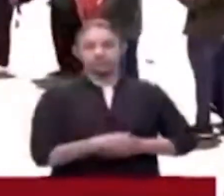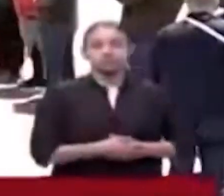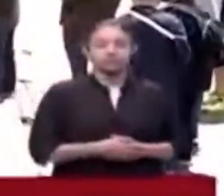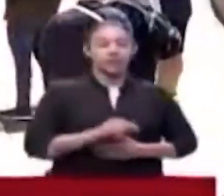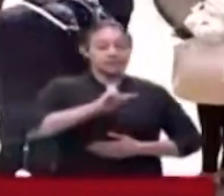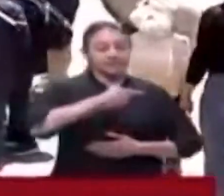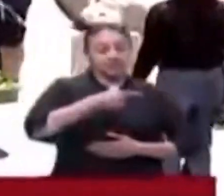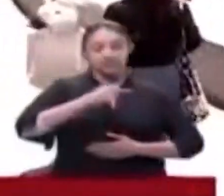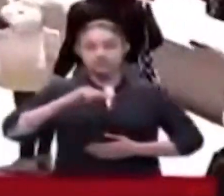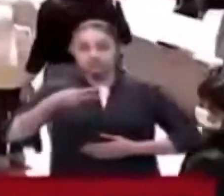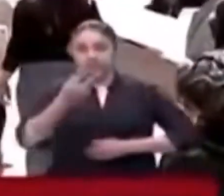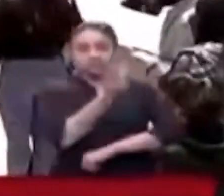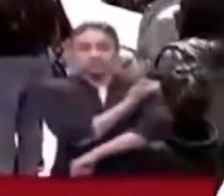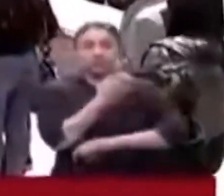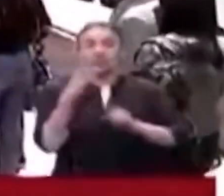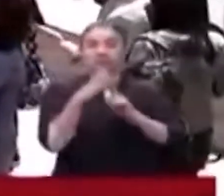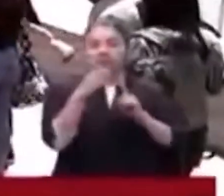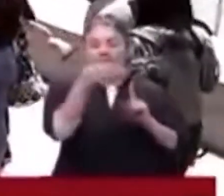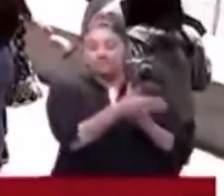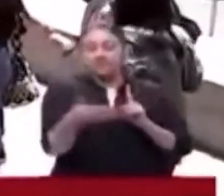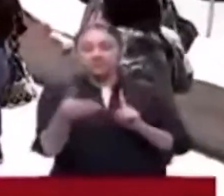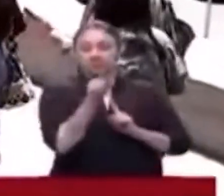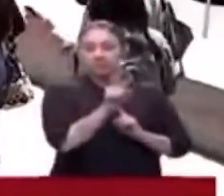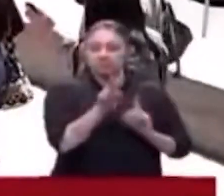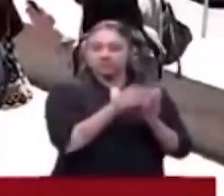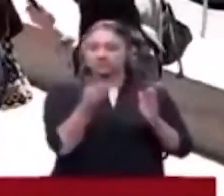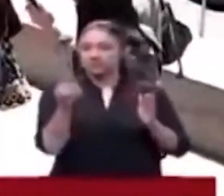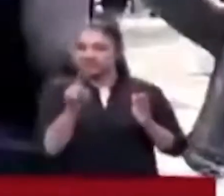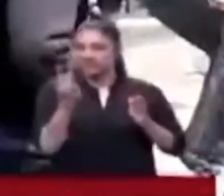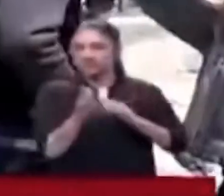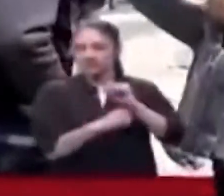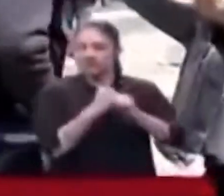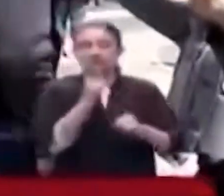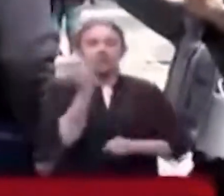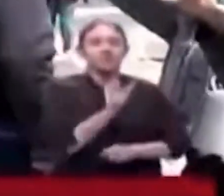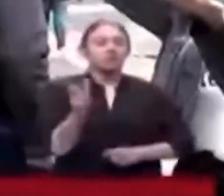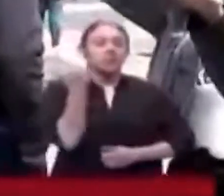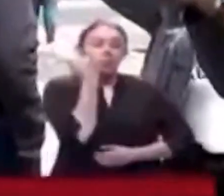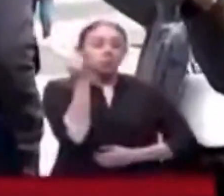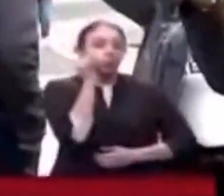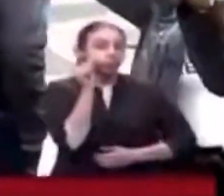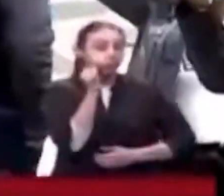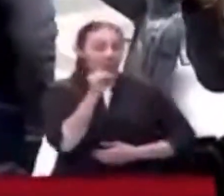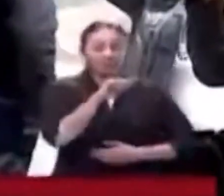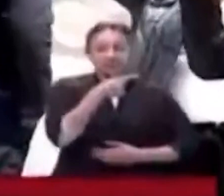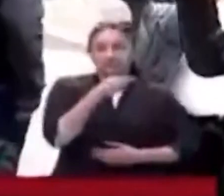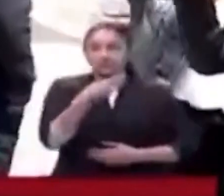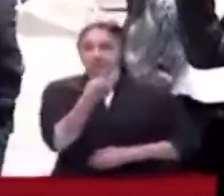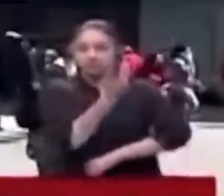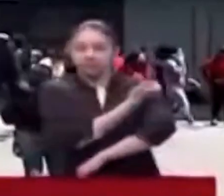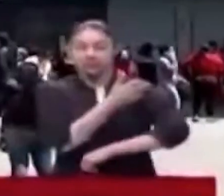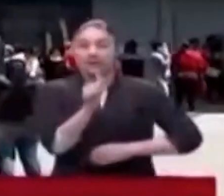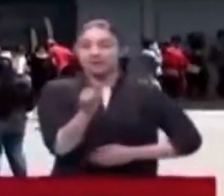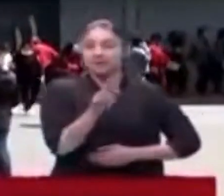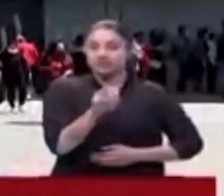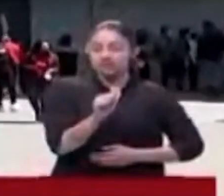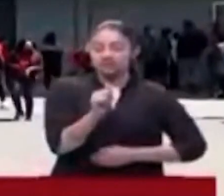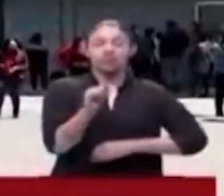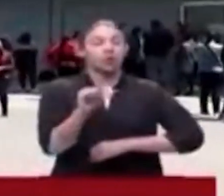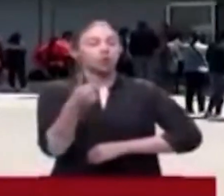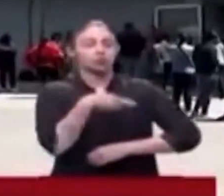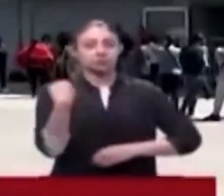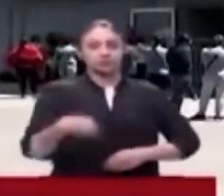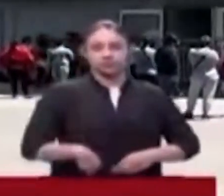Primera y segunda dosis de Pfizer para menores de 12 a 17 años y gestantes. primeras y segundas dosis de AstraZeneca y